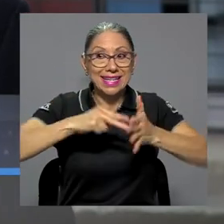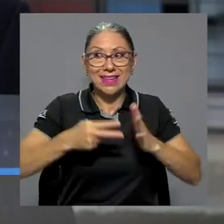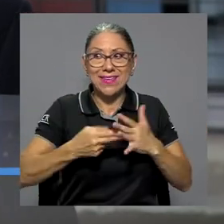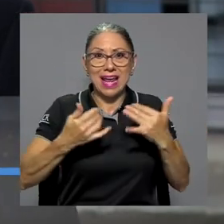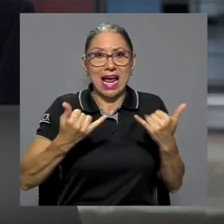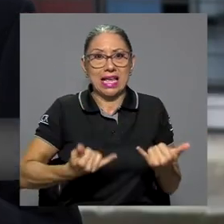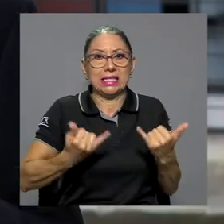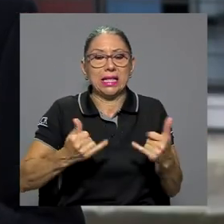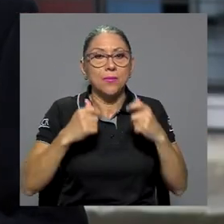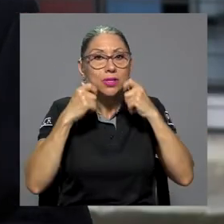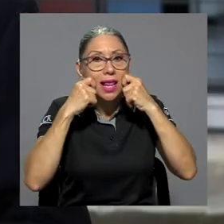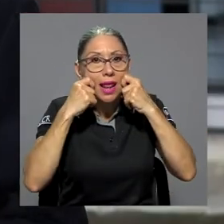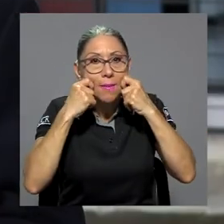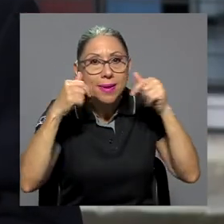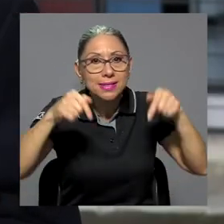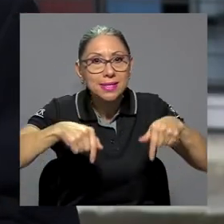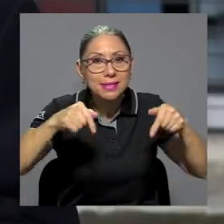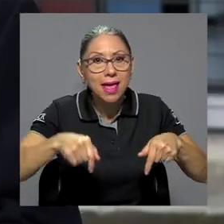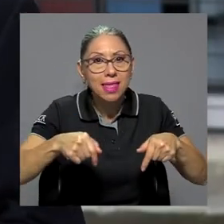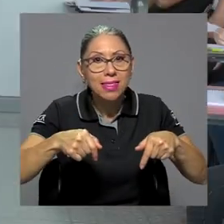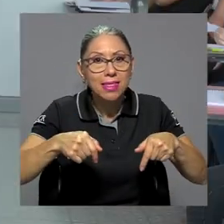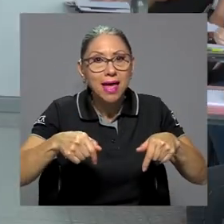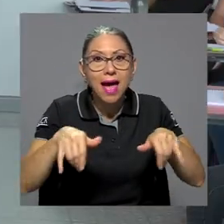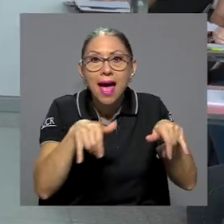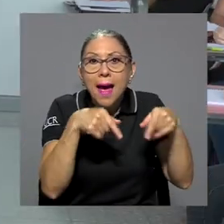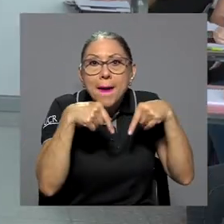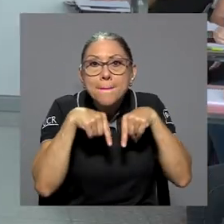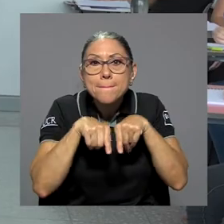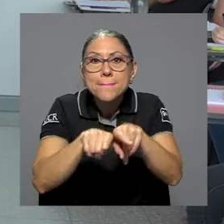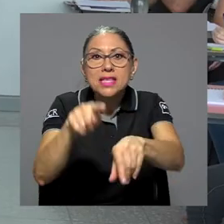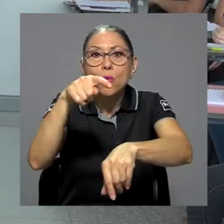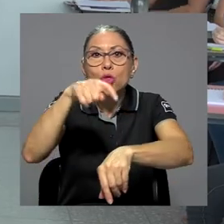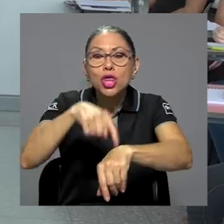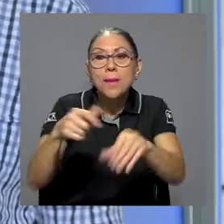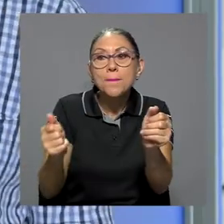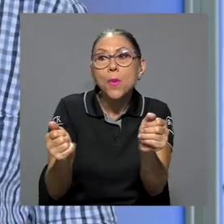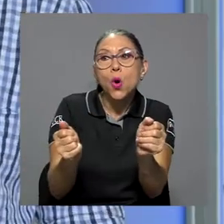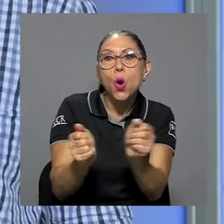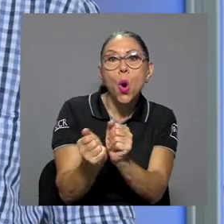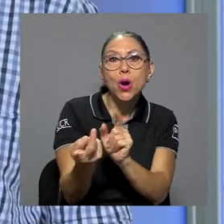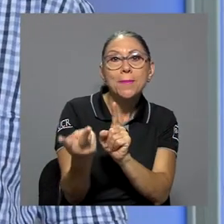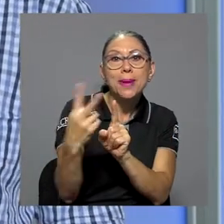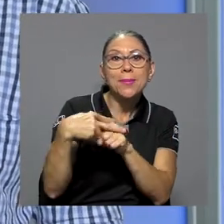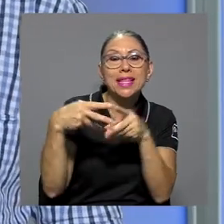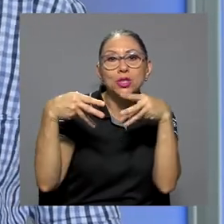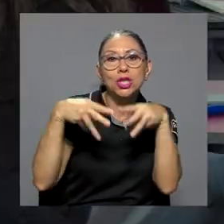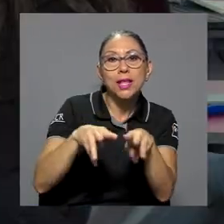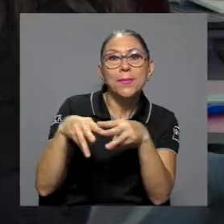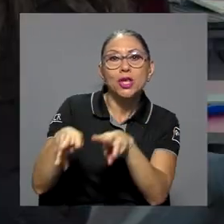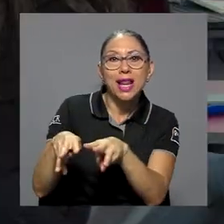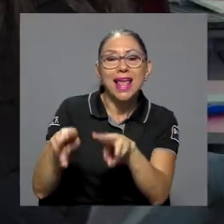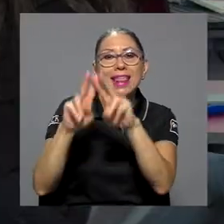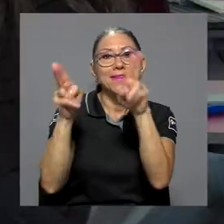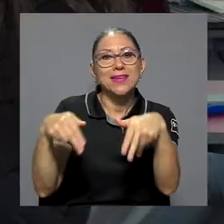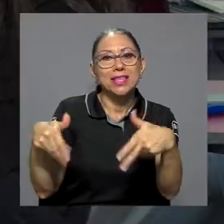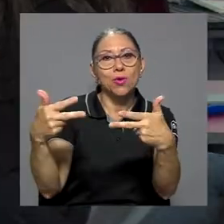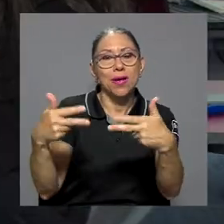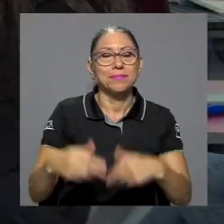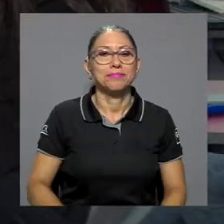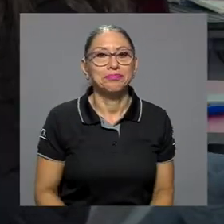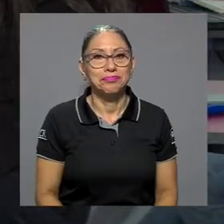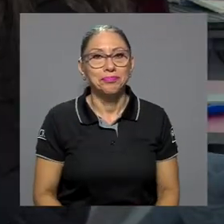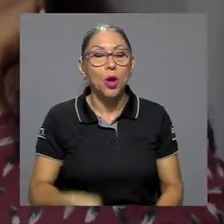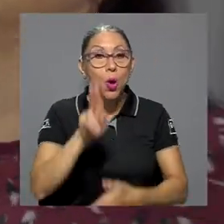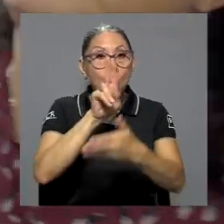presencialidad digamos implementando al mismo tiempo con diversas metodologías, distintos grados de